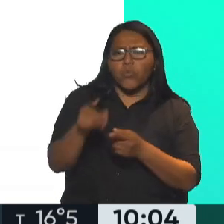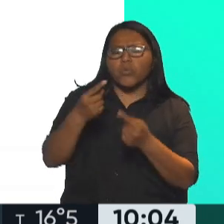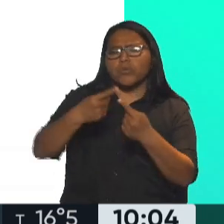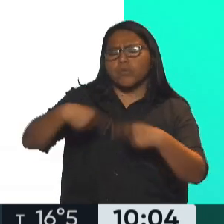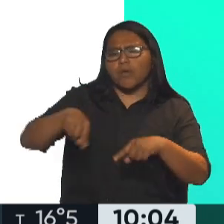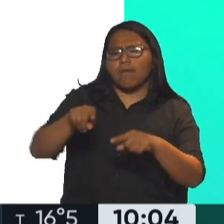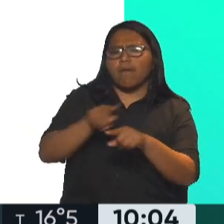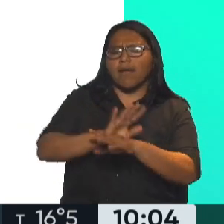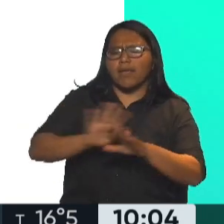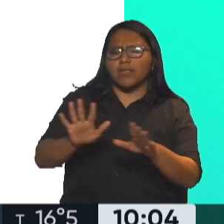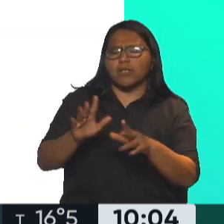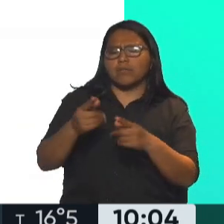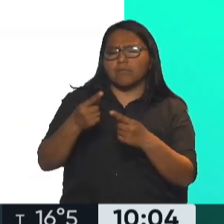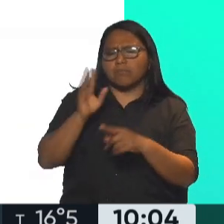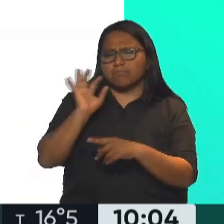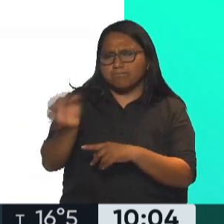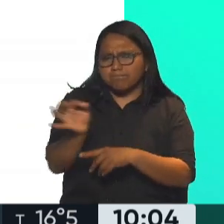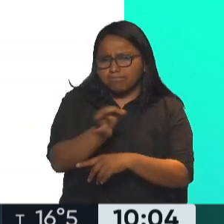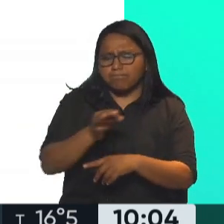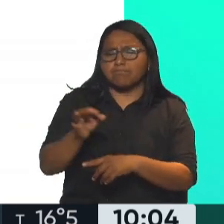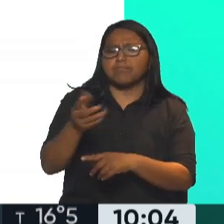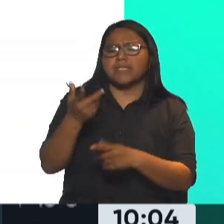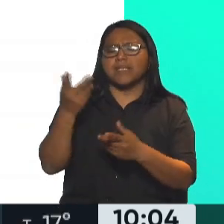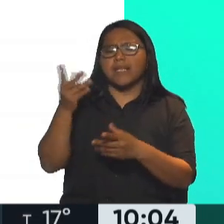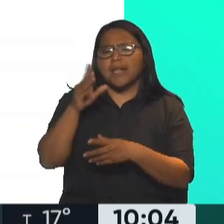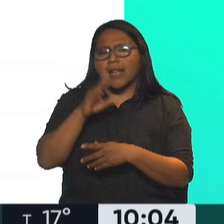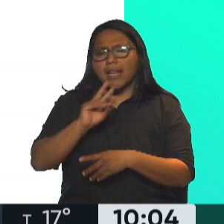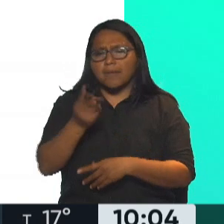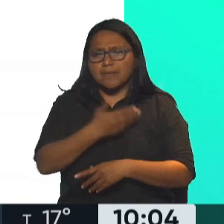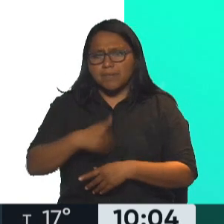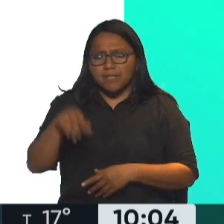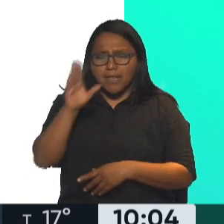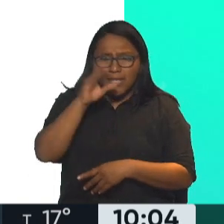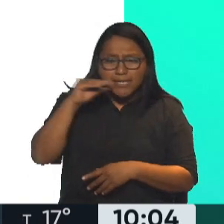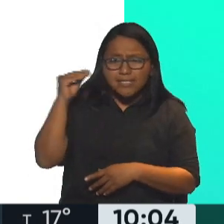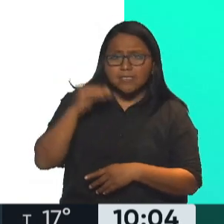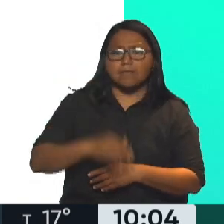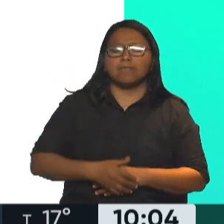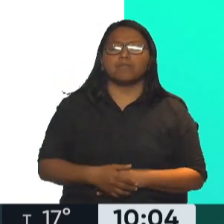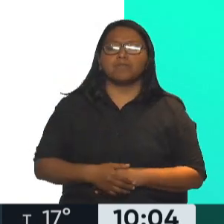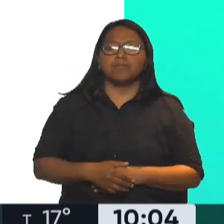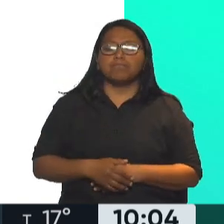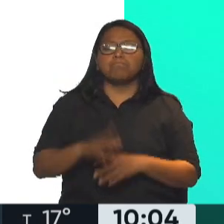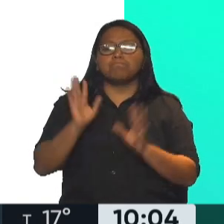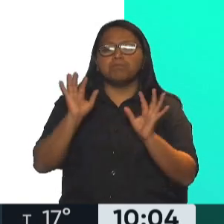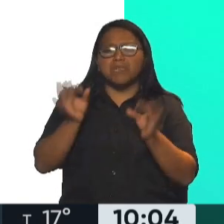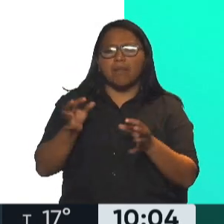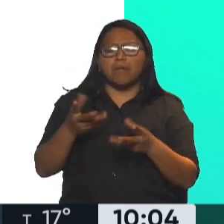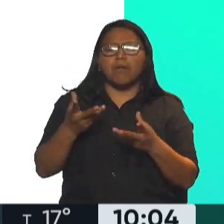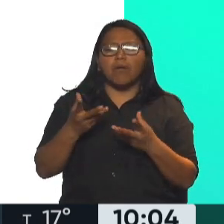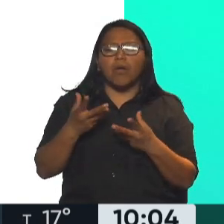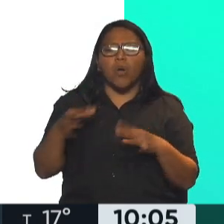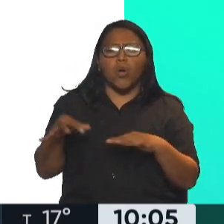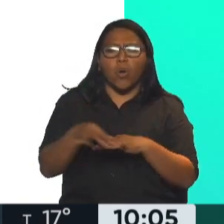hechos que se han tomado en Estado Público y que involucran a la señora Vicepresidenta de la Nación, Cristina Fernández de Kirchner, y hace saber su fuerte